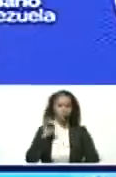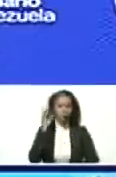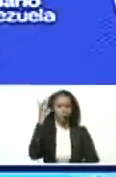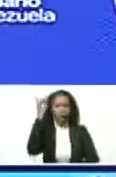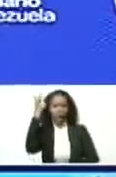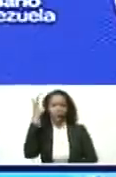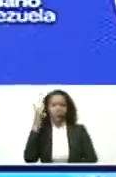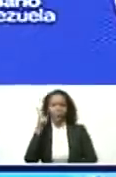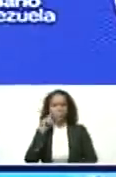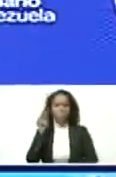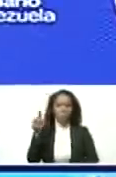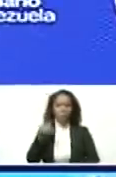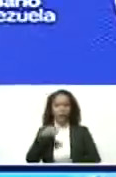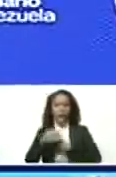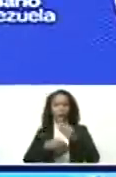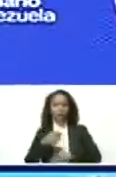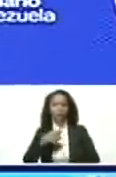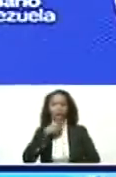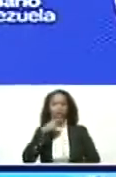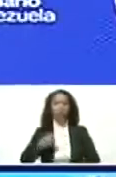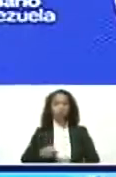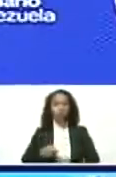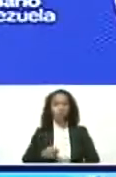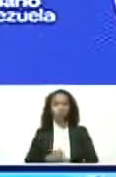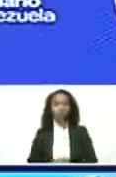hecho con Rusia Today y Sputnik.